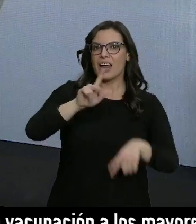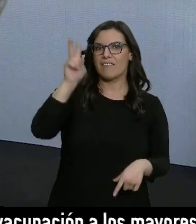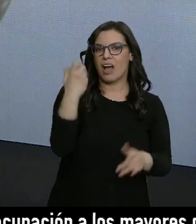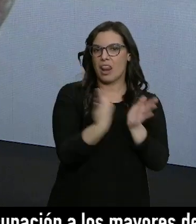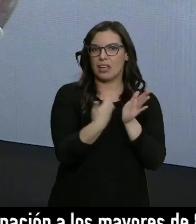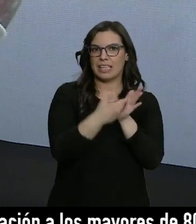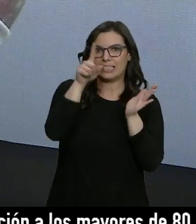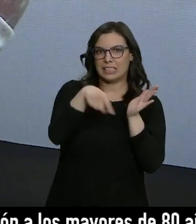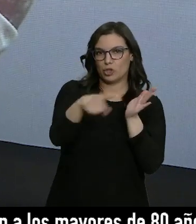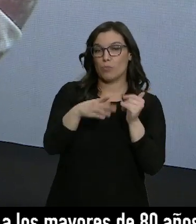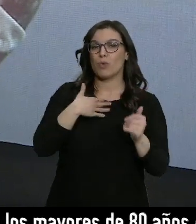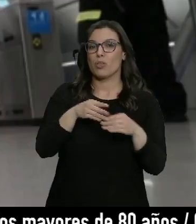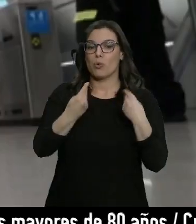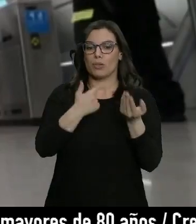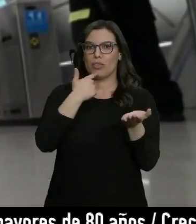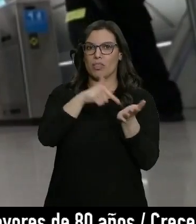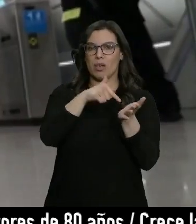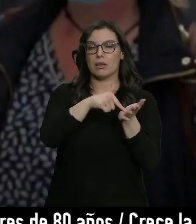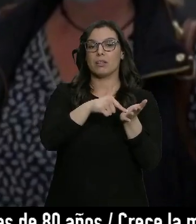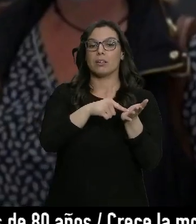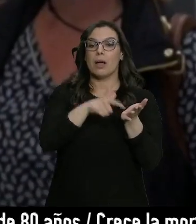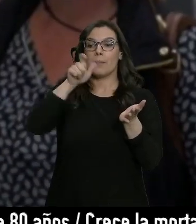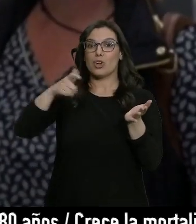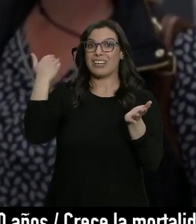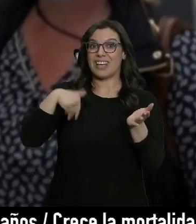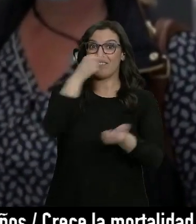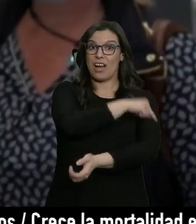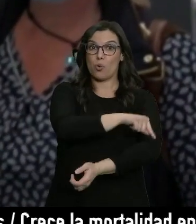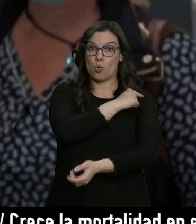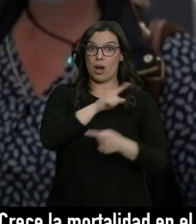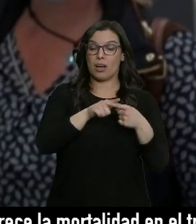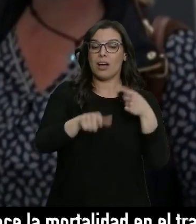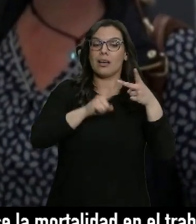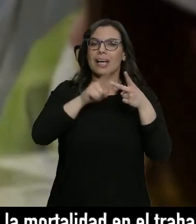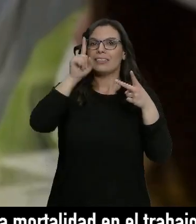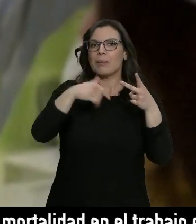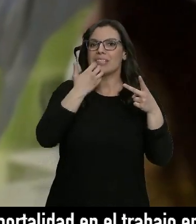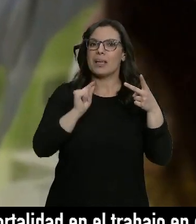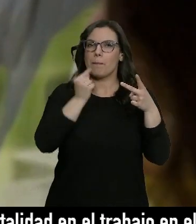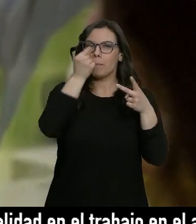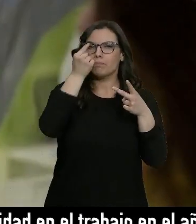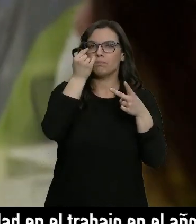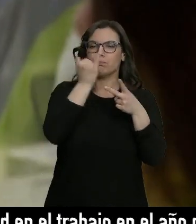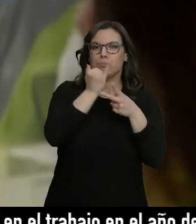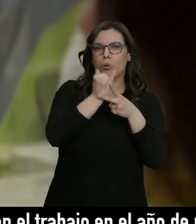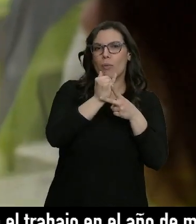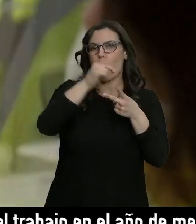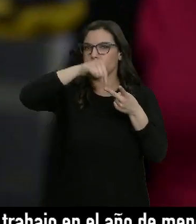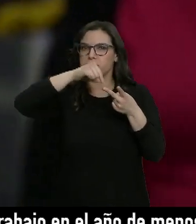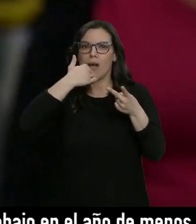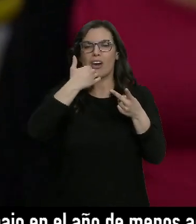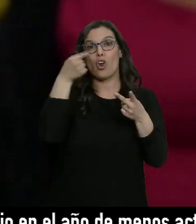documento podría identificar tanto a las personas vacunadas como a aquellas con una PCR negativa o anticuerpos.